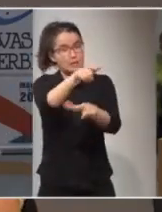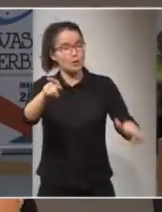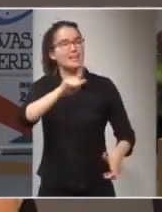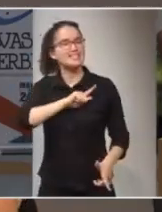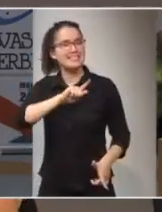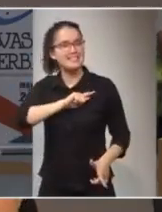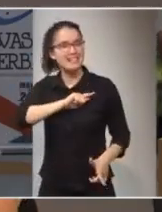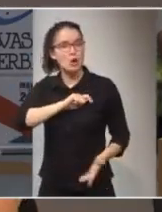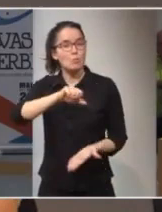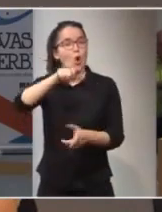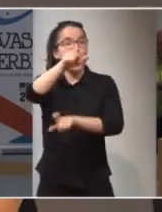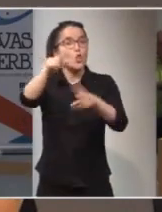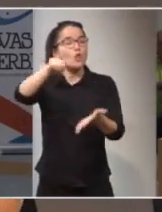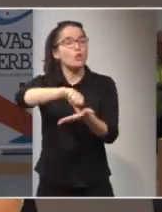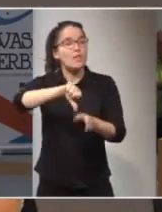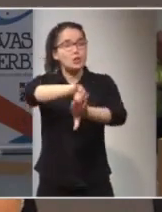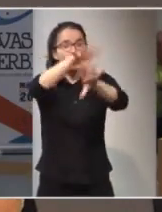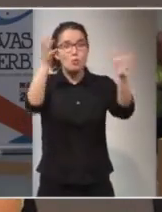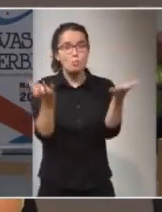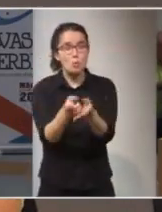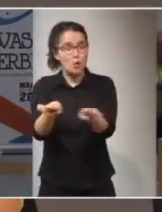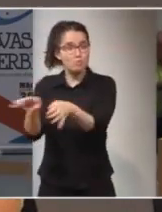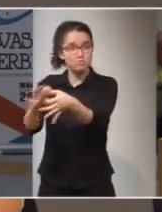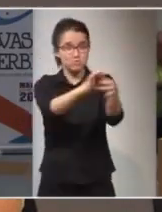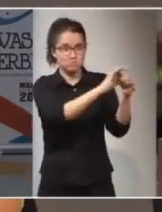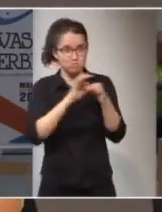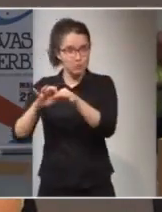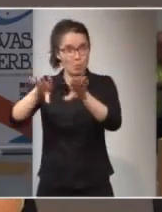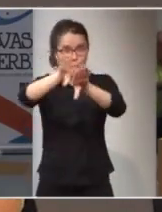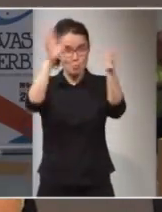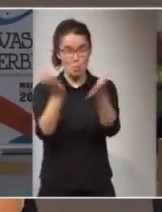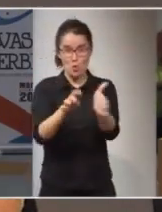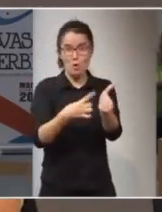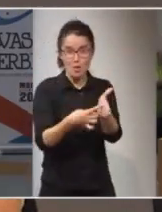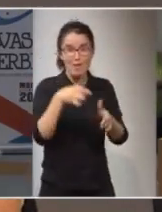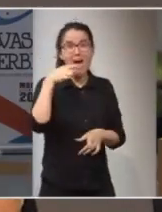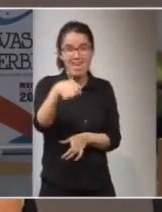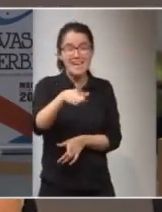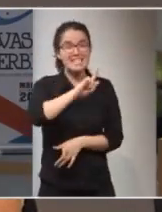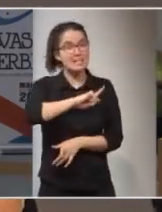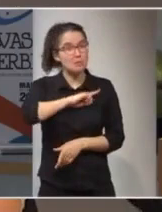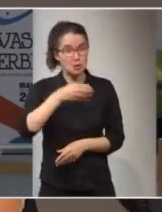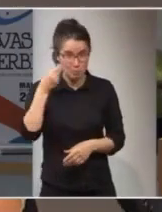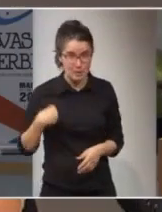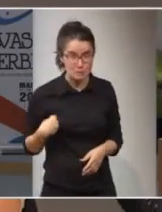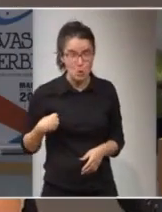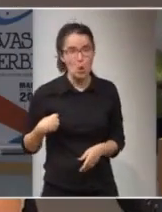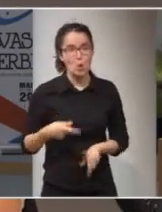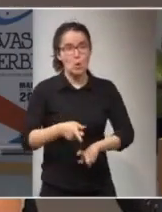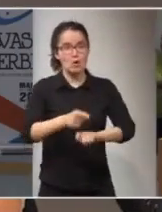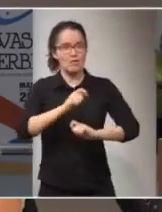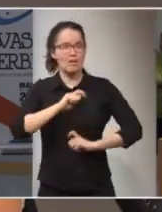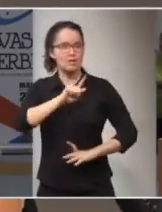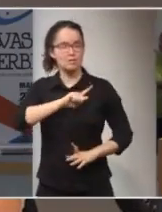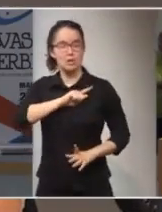ciudadanos de un mundo hermanado con el resto del planeta, y en ese momento, ese sentimiento nos va a hacer